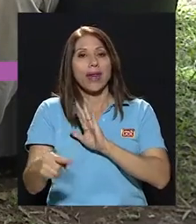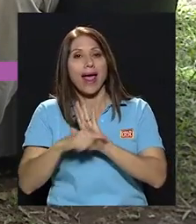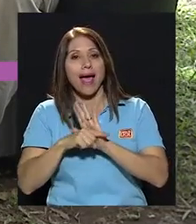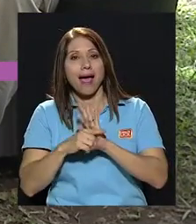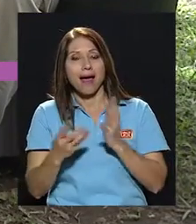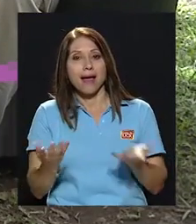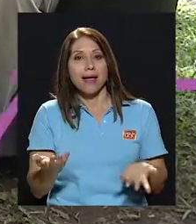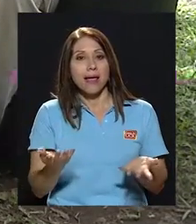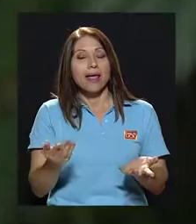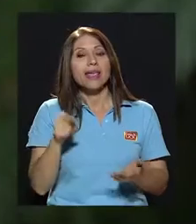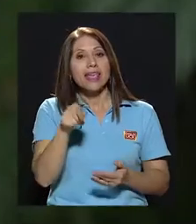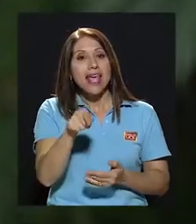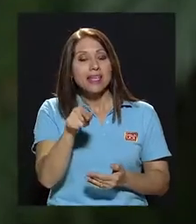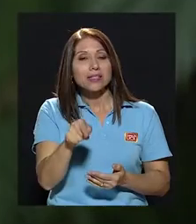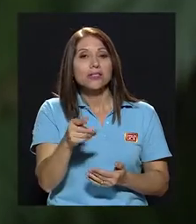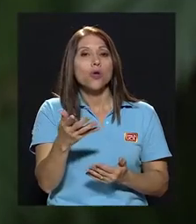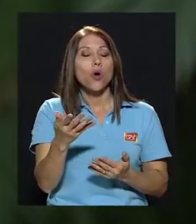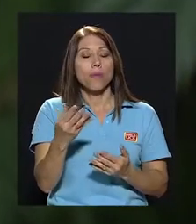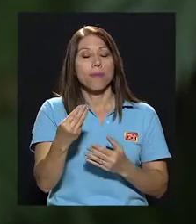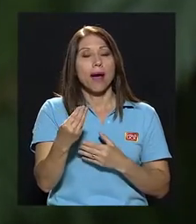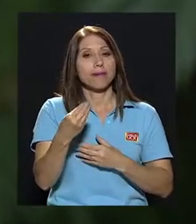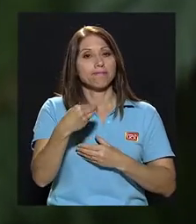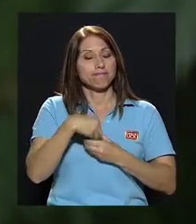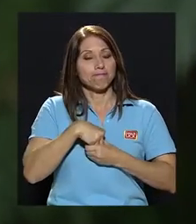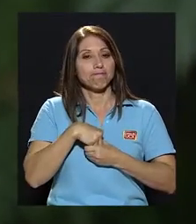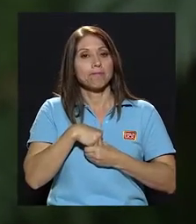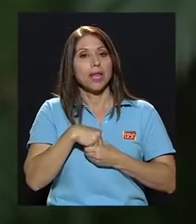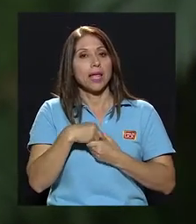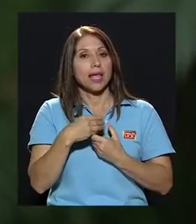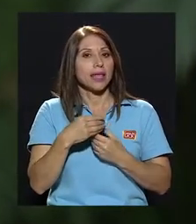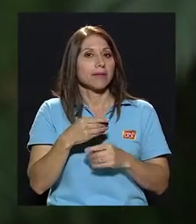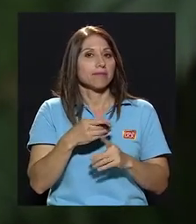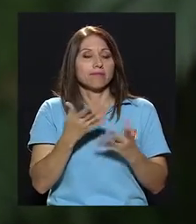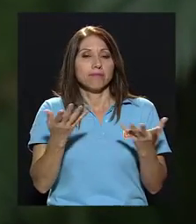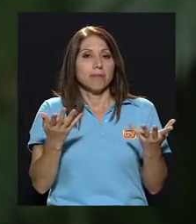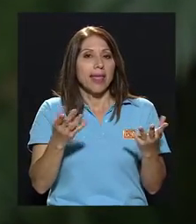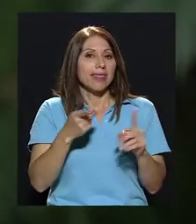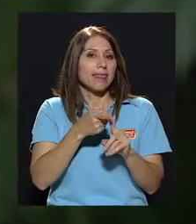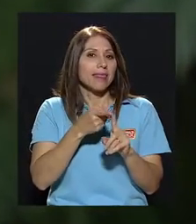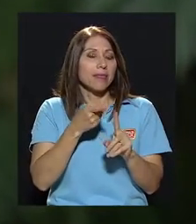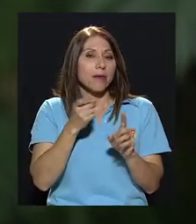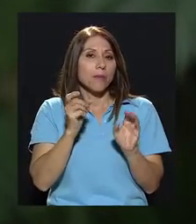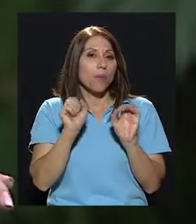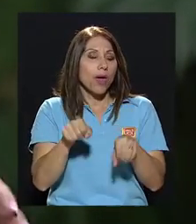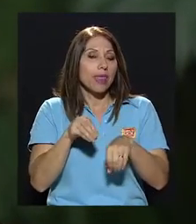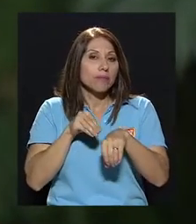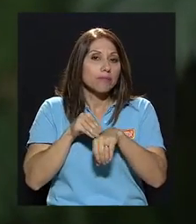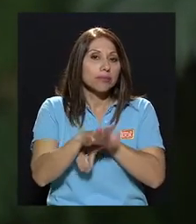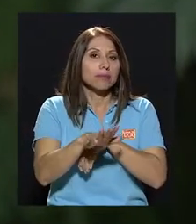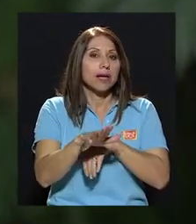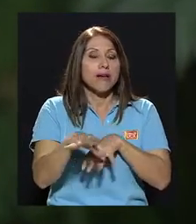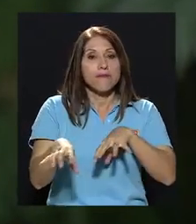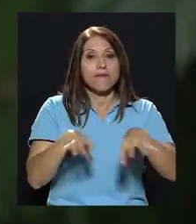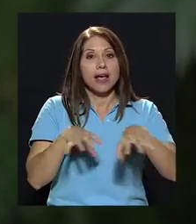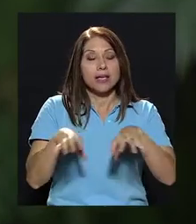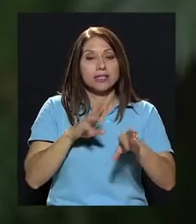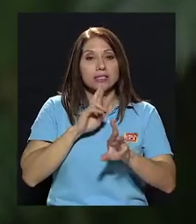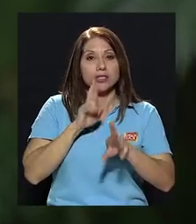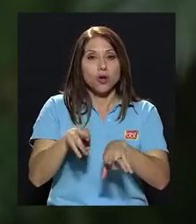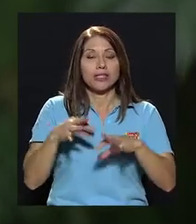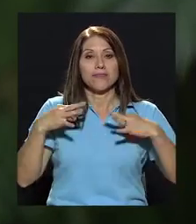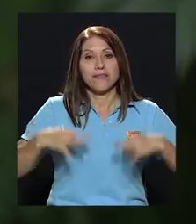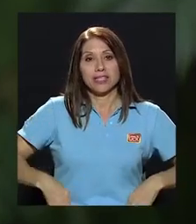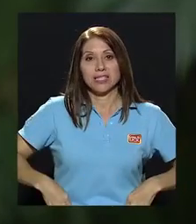negativo en nuestra vida y eso va a calar, como les dije, desde incluso las reacciones físicas, ¿verdad? Podemos